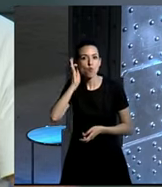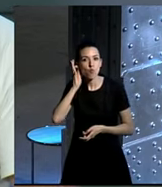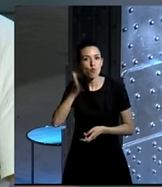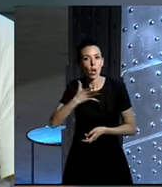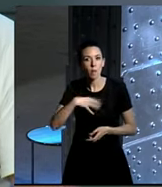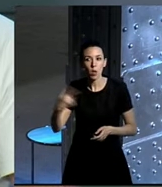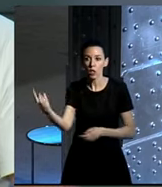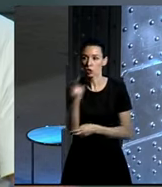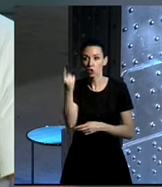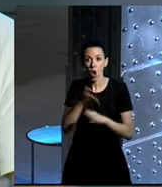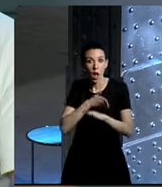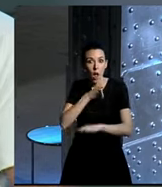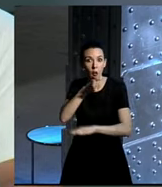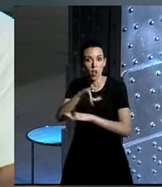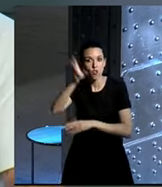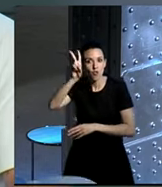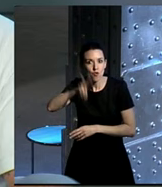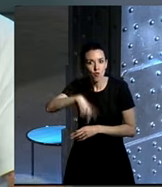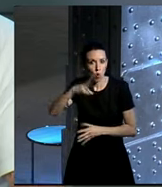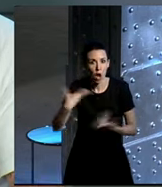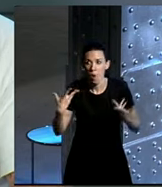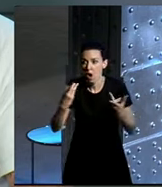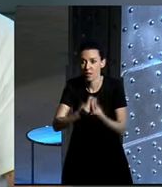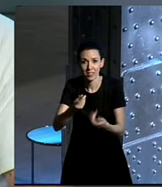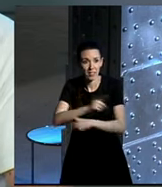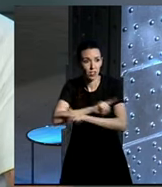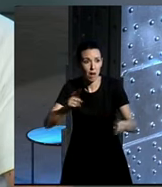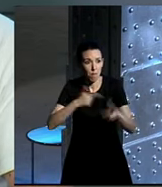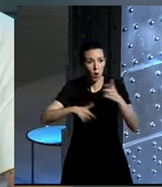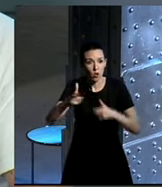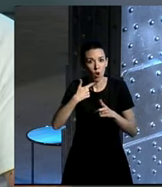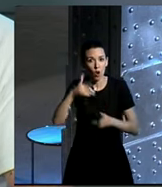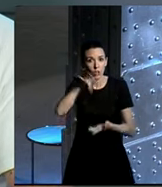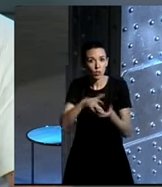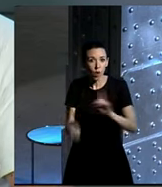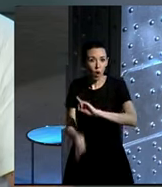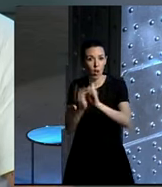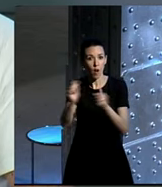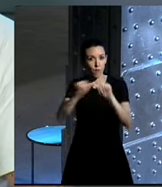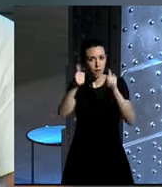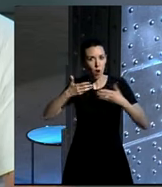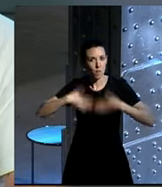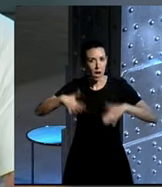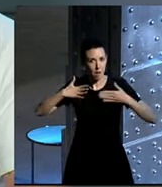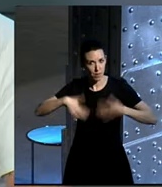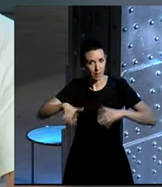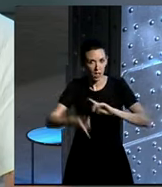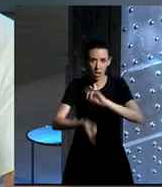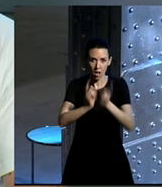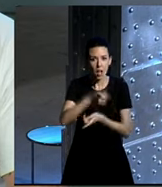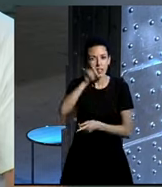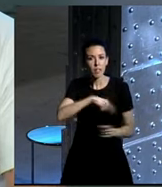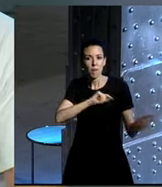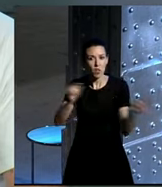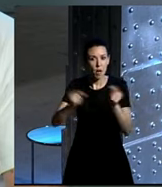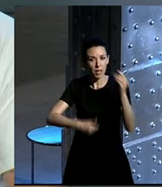sitios solas donde nunca habían llegado, ni solas ni acompañadas, más lejos. Les cambió la forma de vestir y sacó al debate público, a